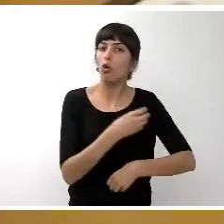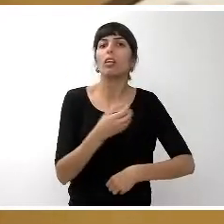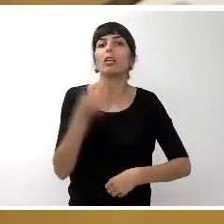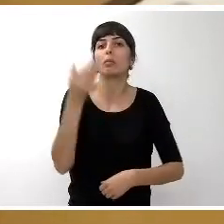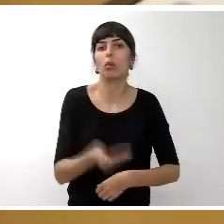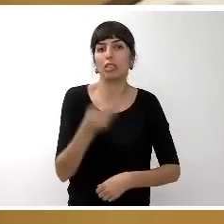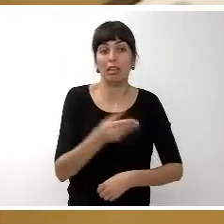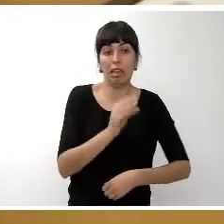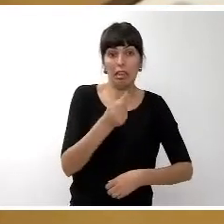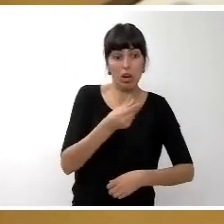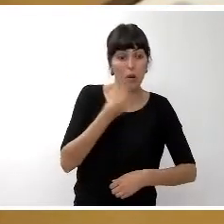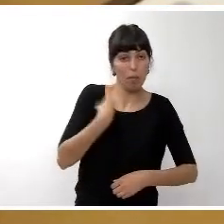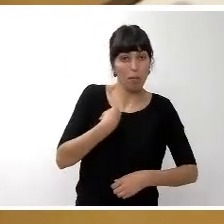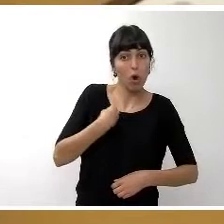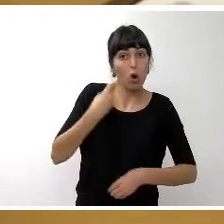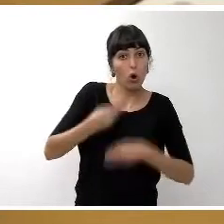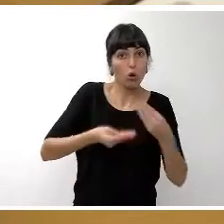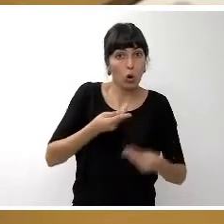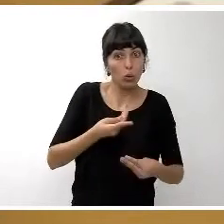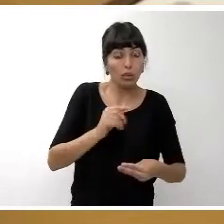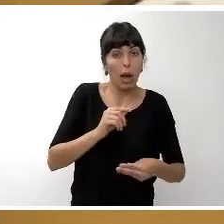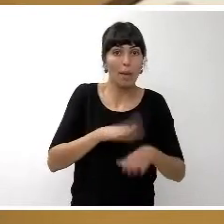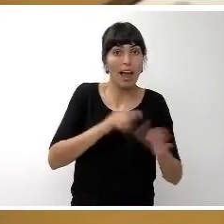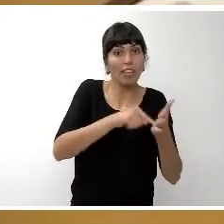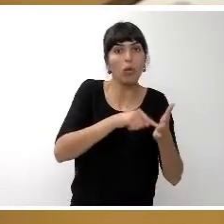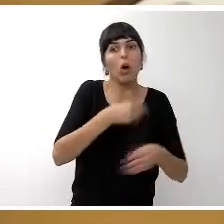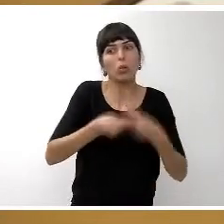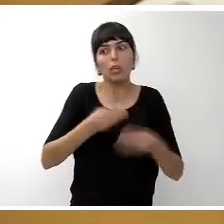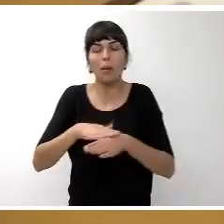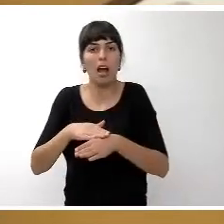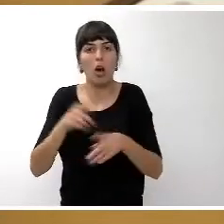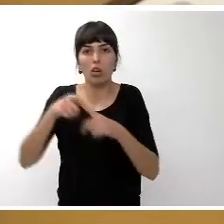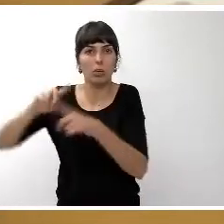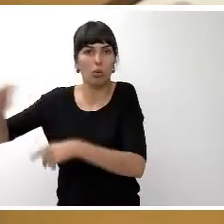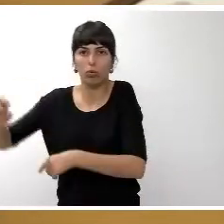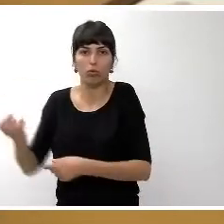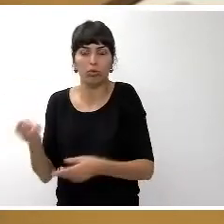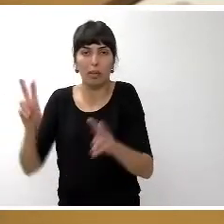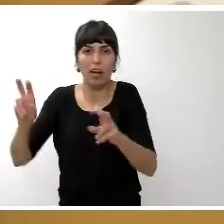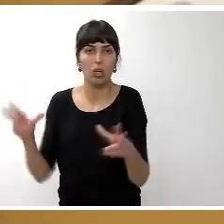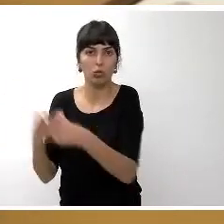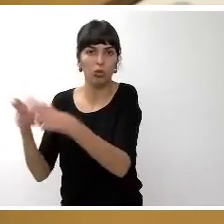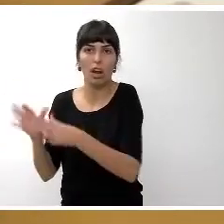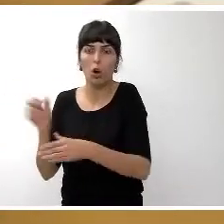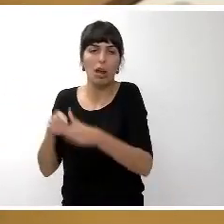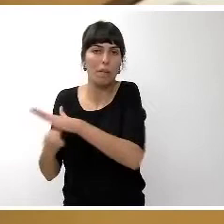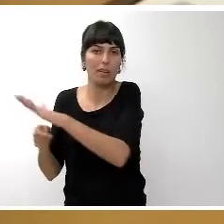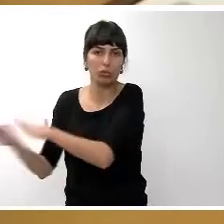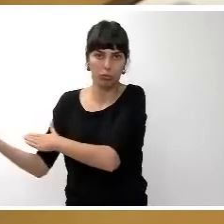a otros fines fines y sin hacer ningún tipo de demagogia por ejemplo sociales o de inversión